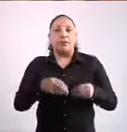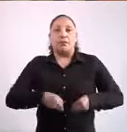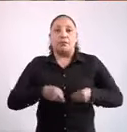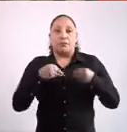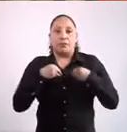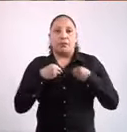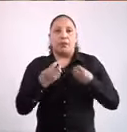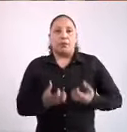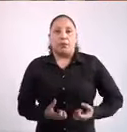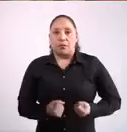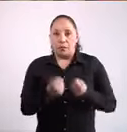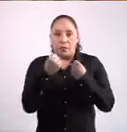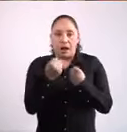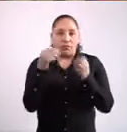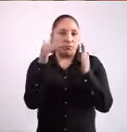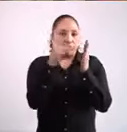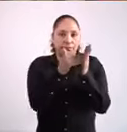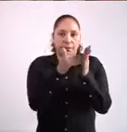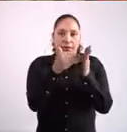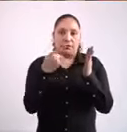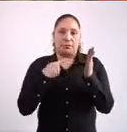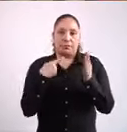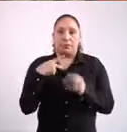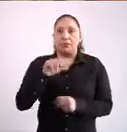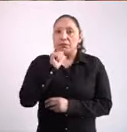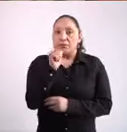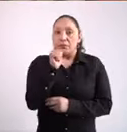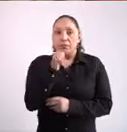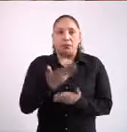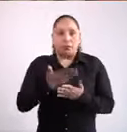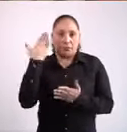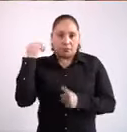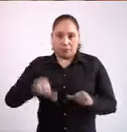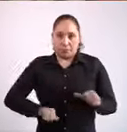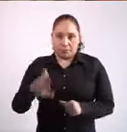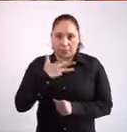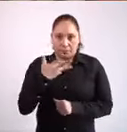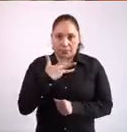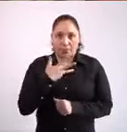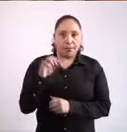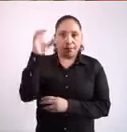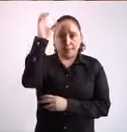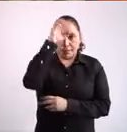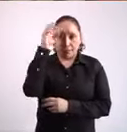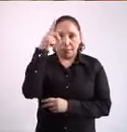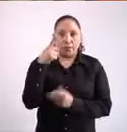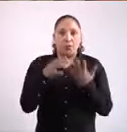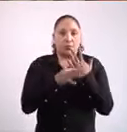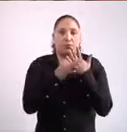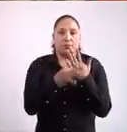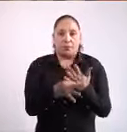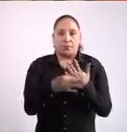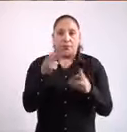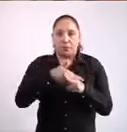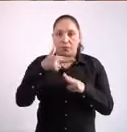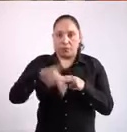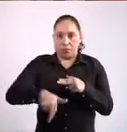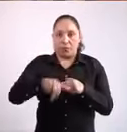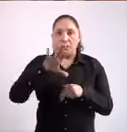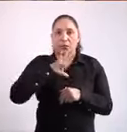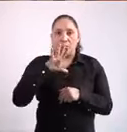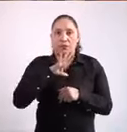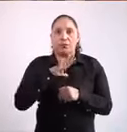la vida de miles de personas. Si no las hubiéramos tomado, los modelos científicos estiman que al día de hoy